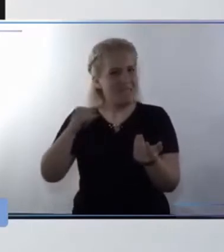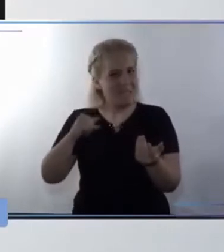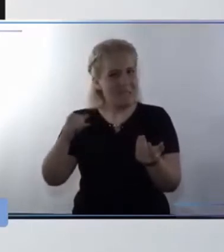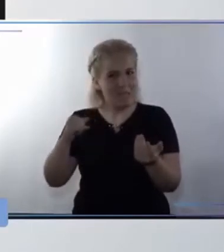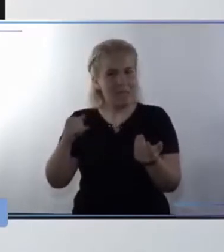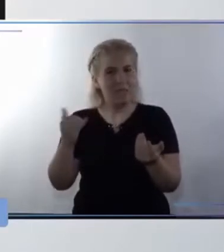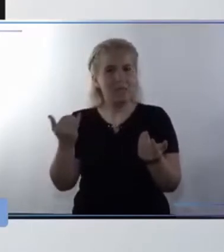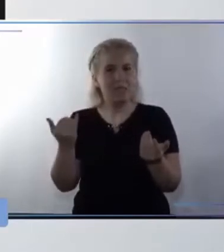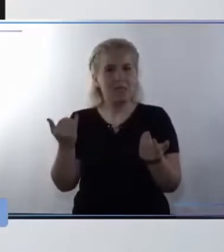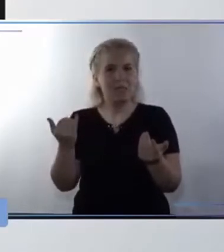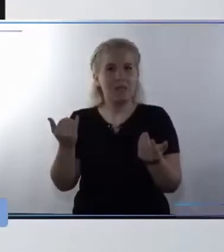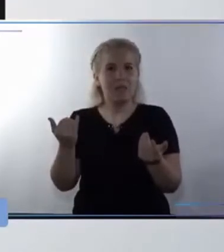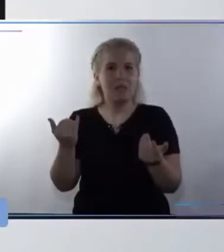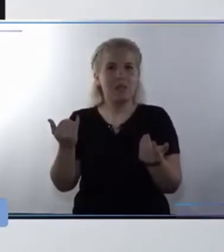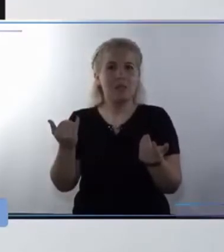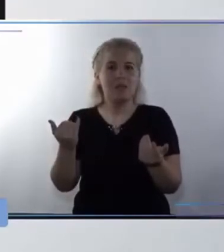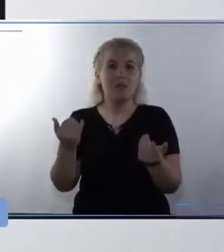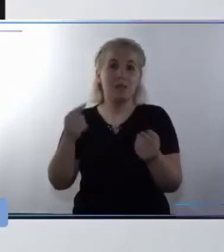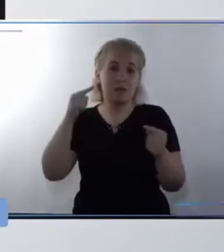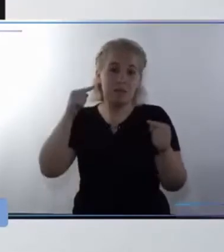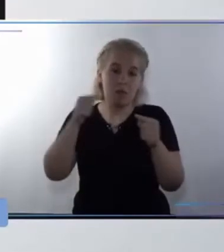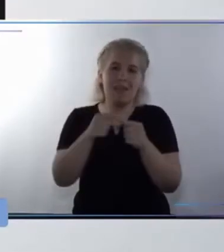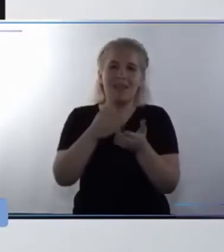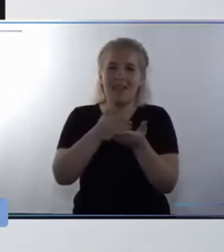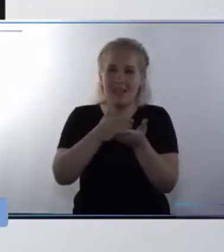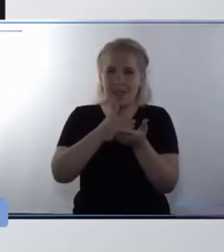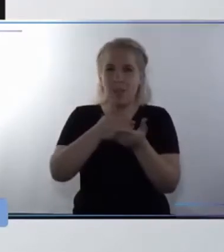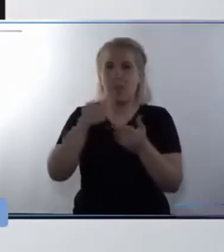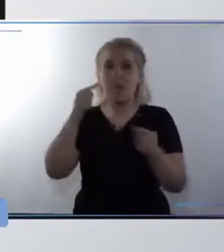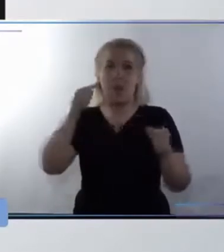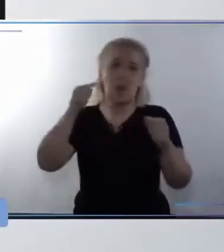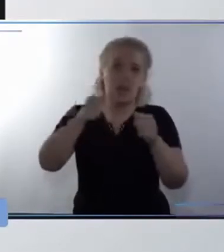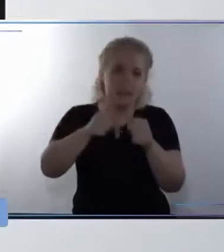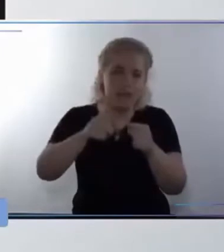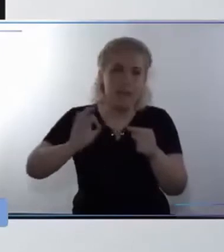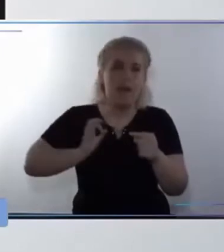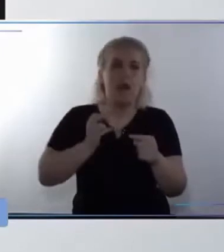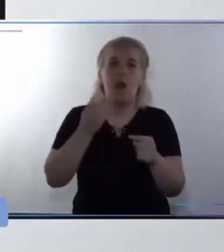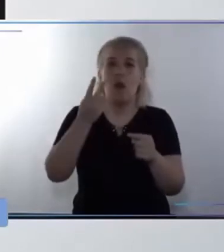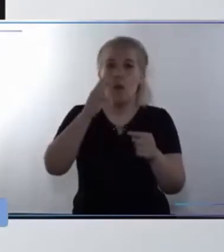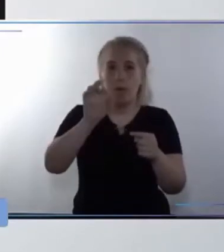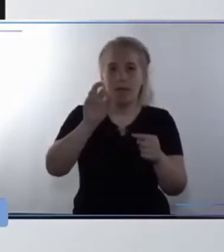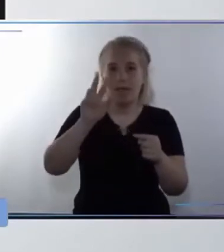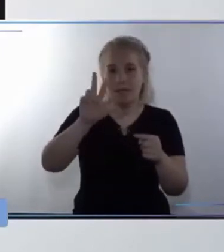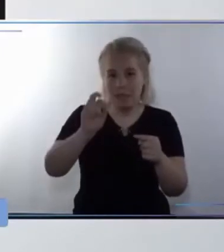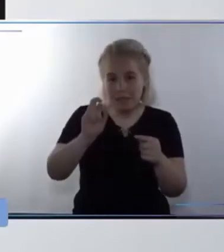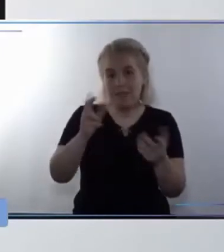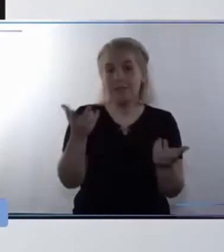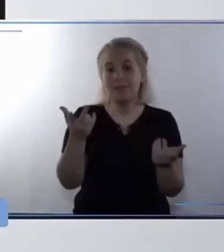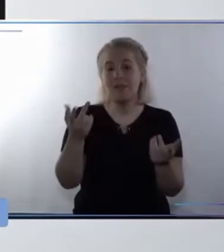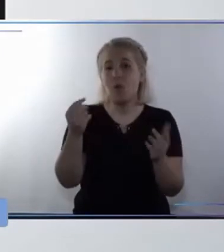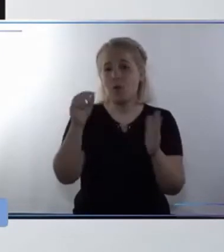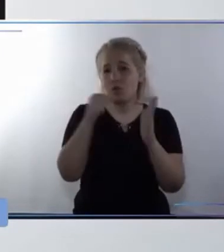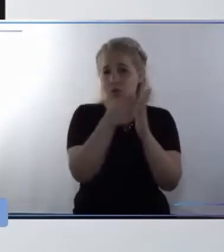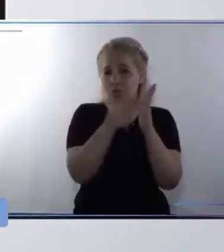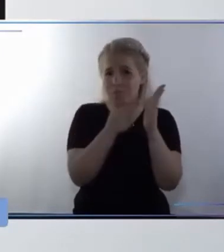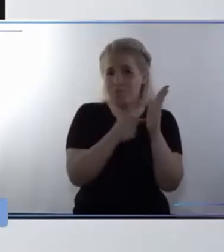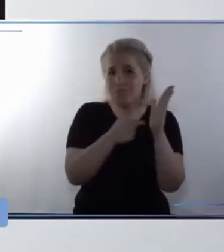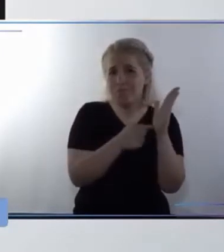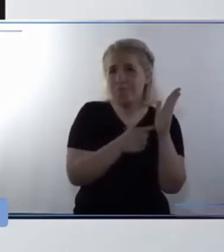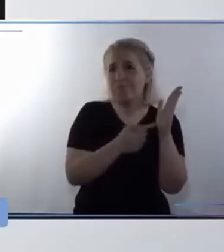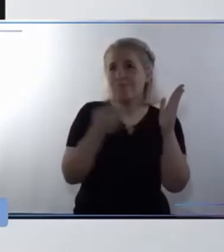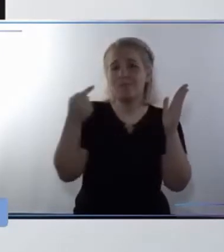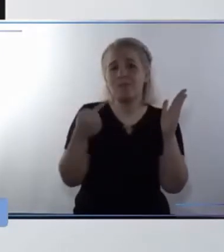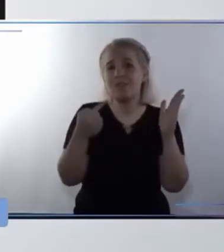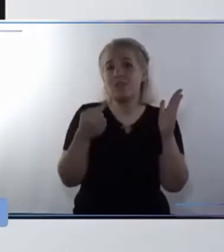la meta intermedia como para la meta 2030. Bueno, todos estos indicadores son los de